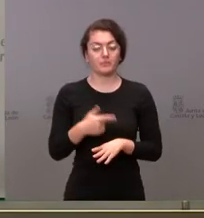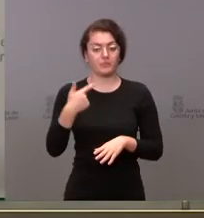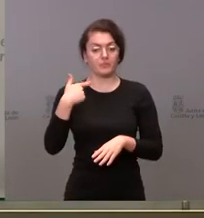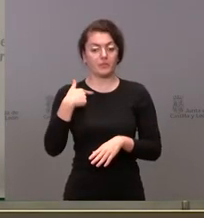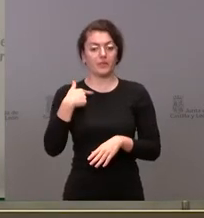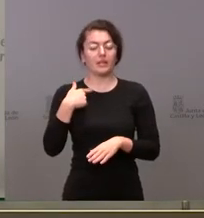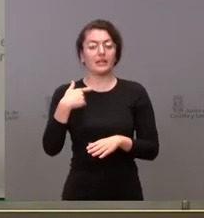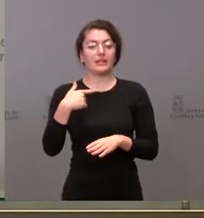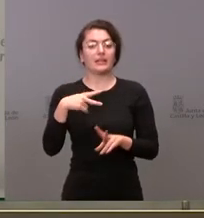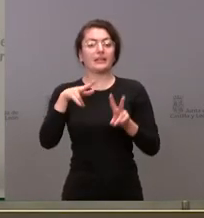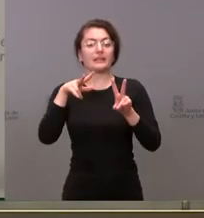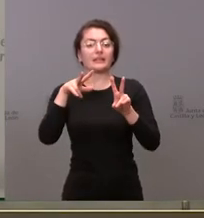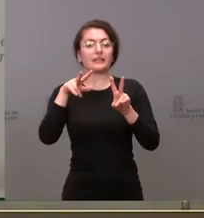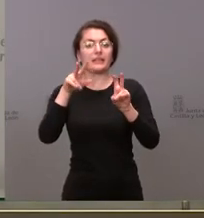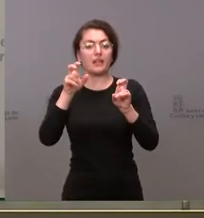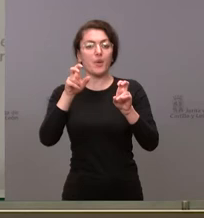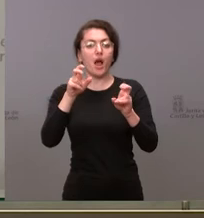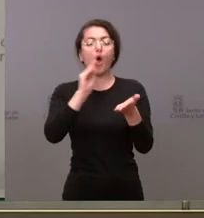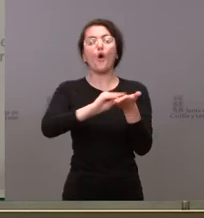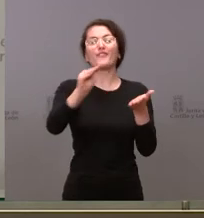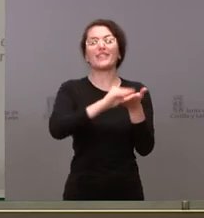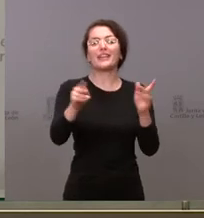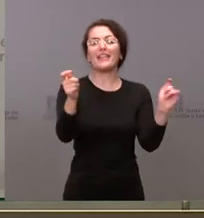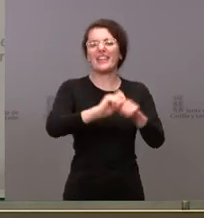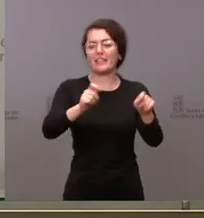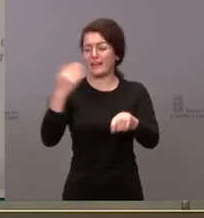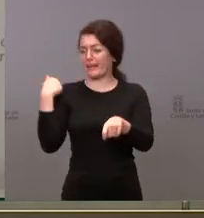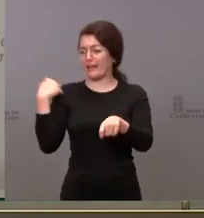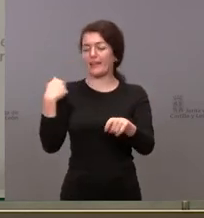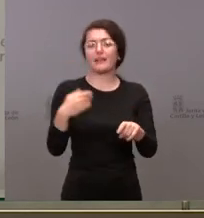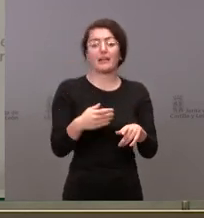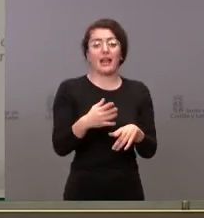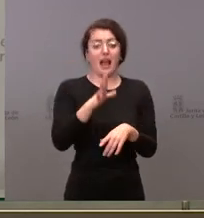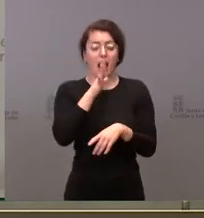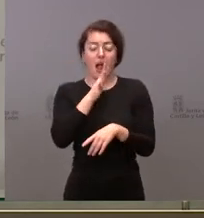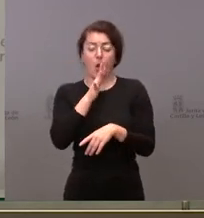fechas al cierre continuado de oficinas ahora se habla mucho del caso de Unicaja